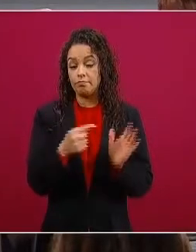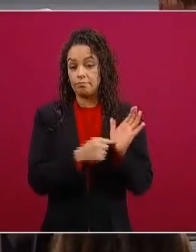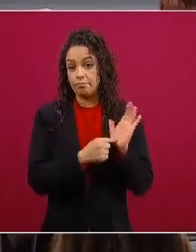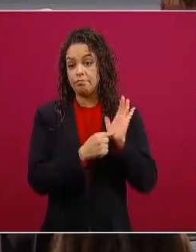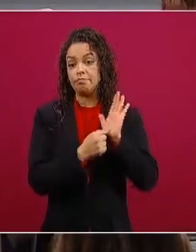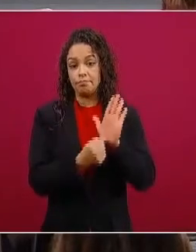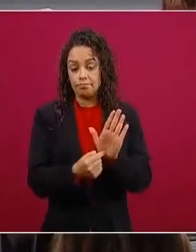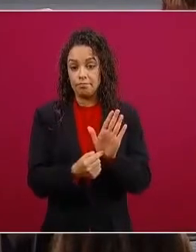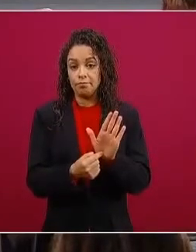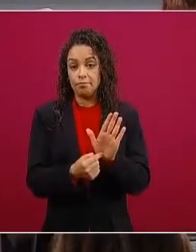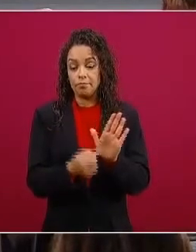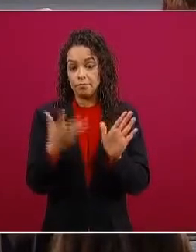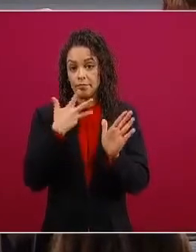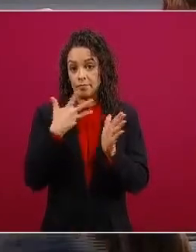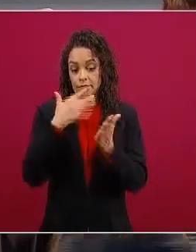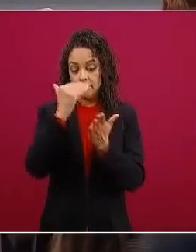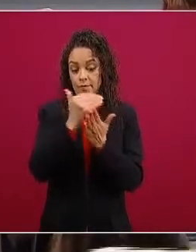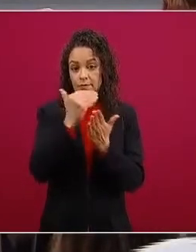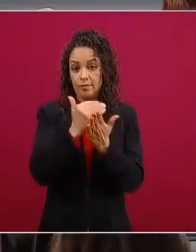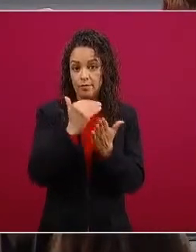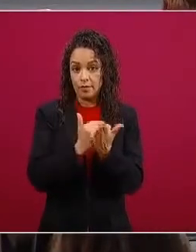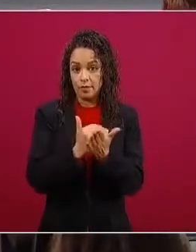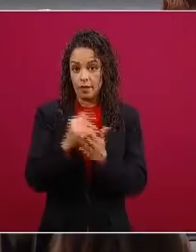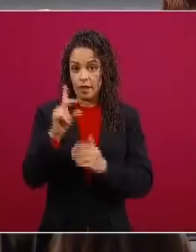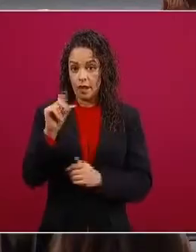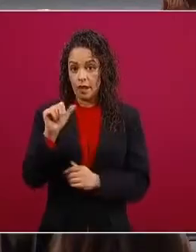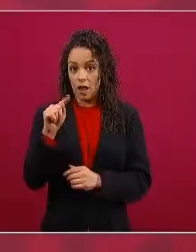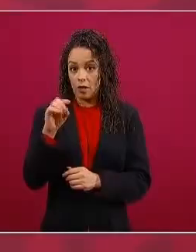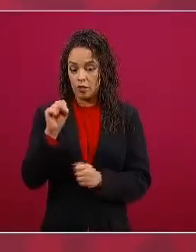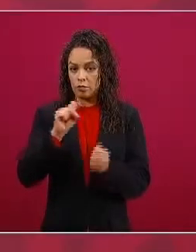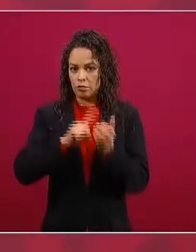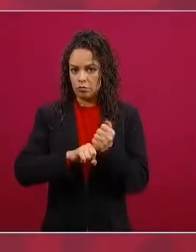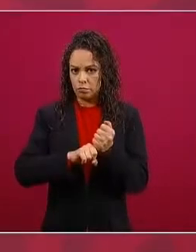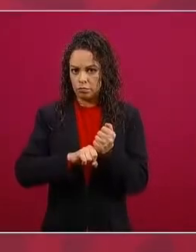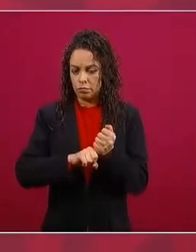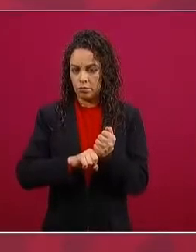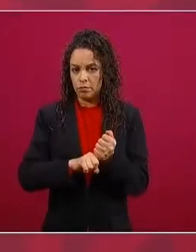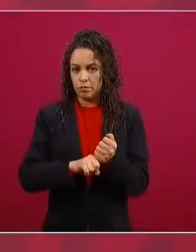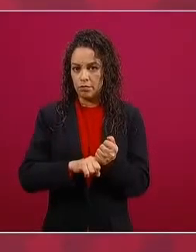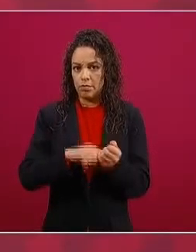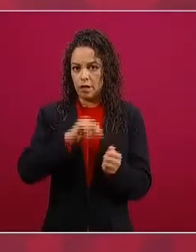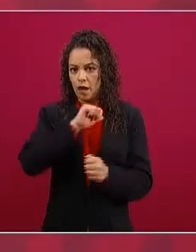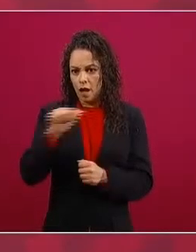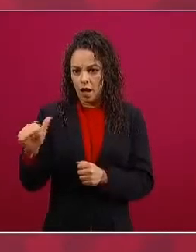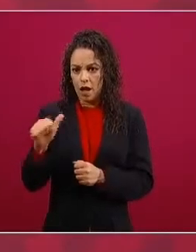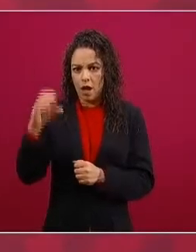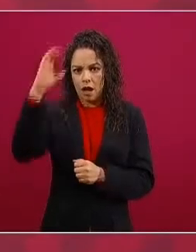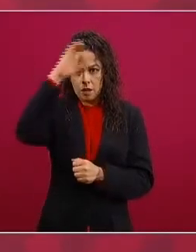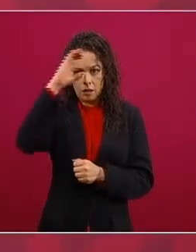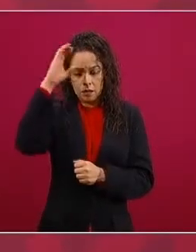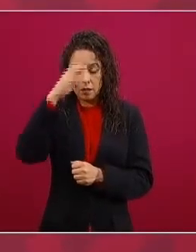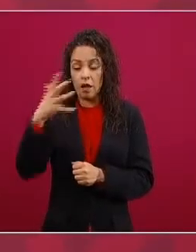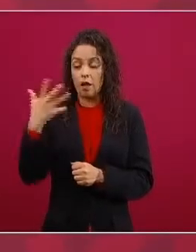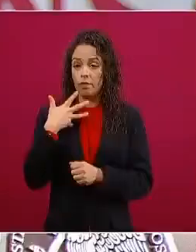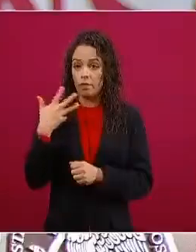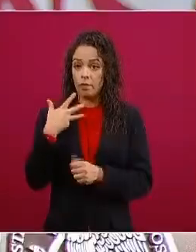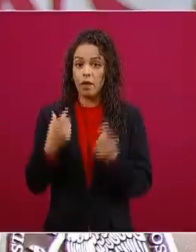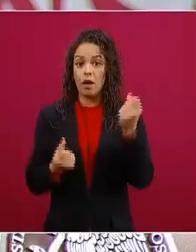los datos científicos de cómo hay municipios